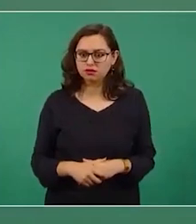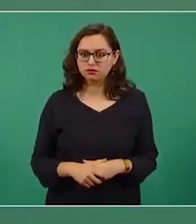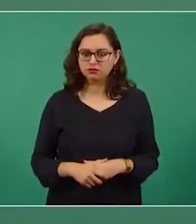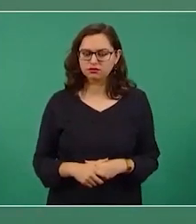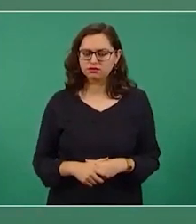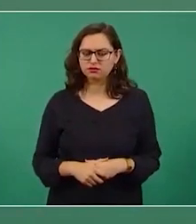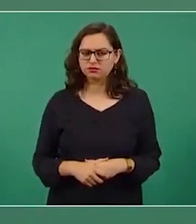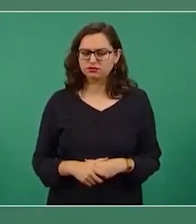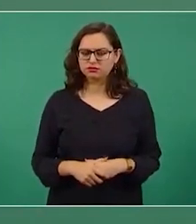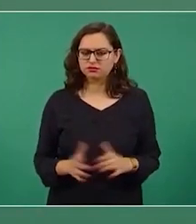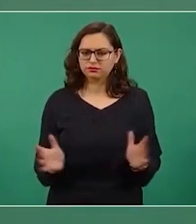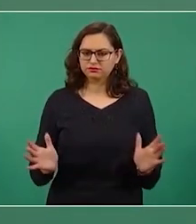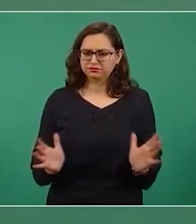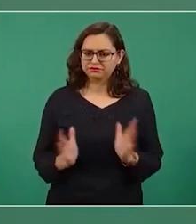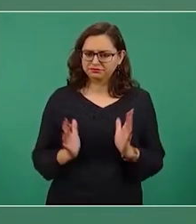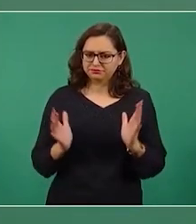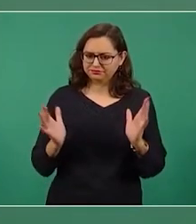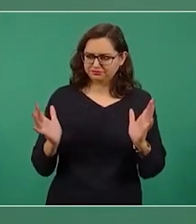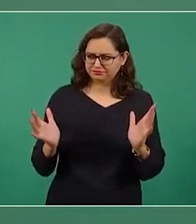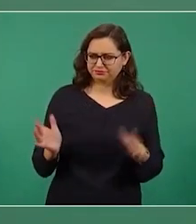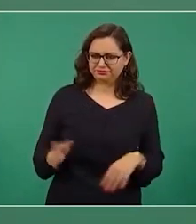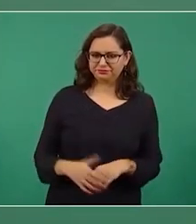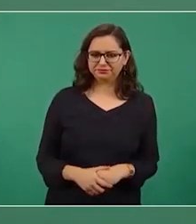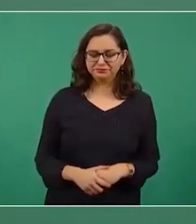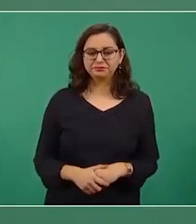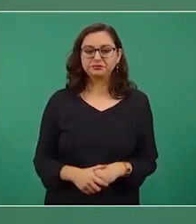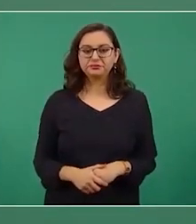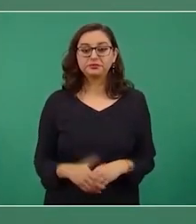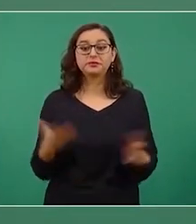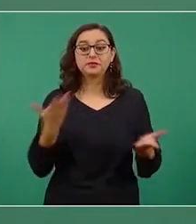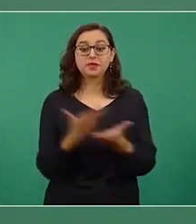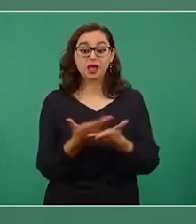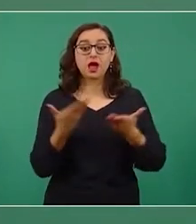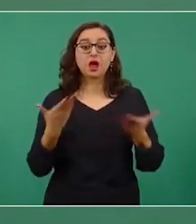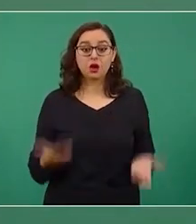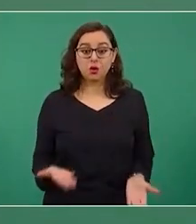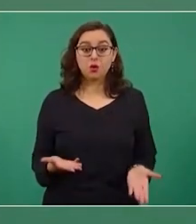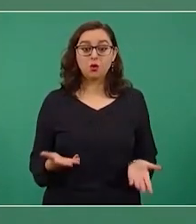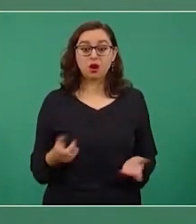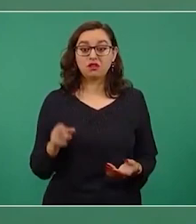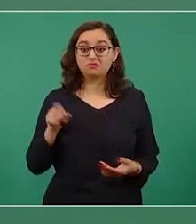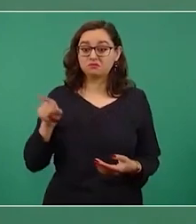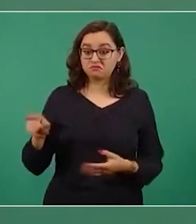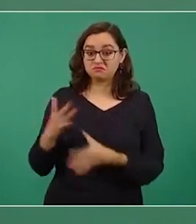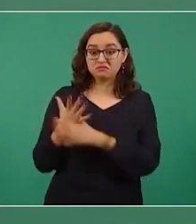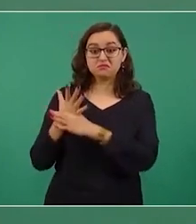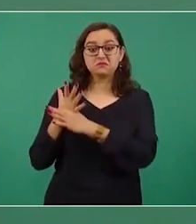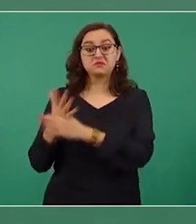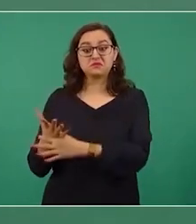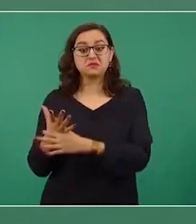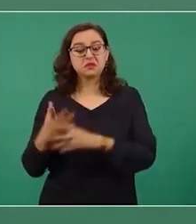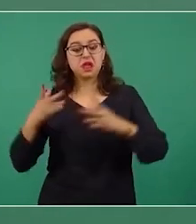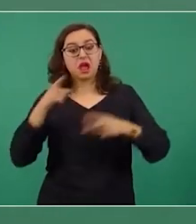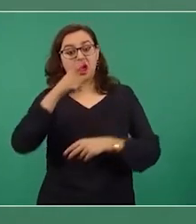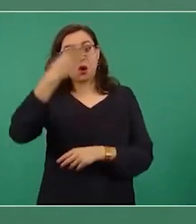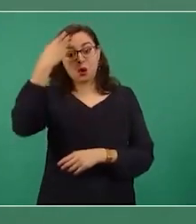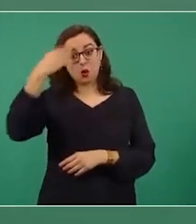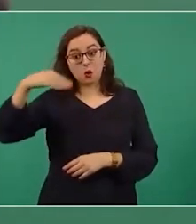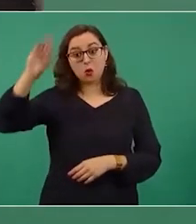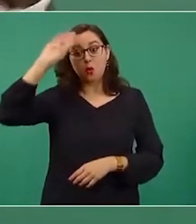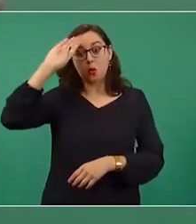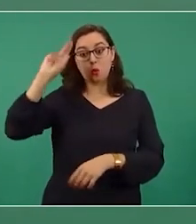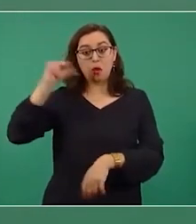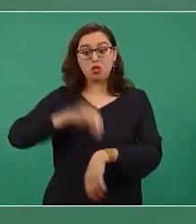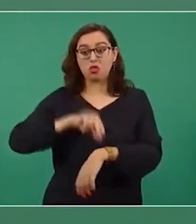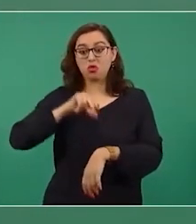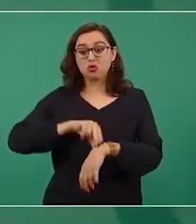Y ahora igual, que se trajeron médicos cubanos que no tienen título. Es gran